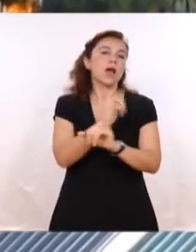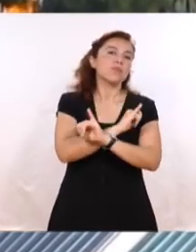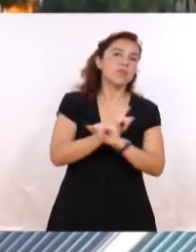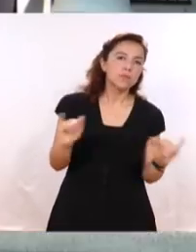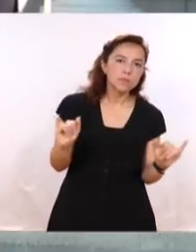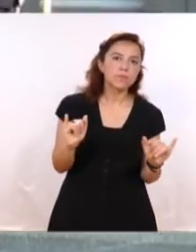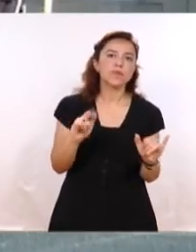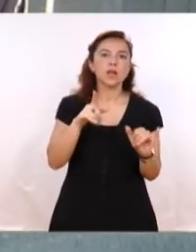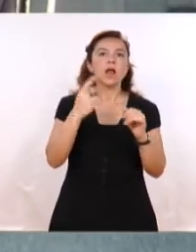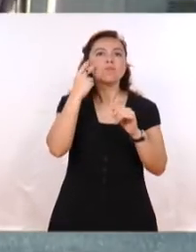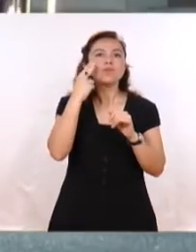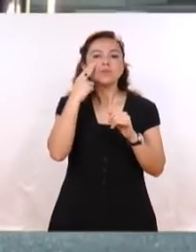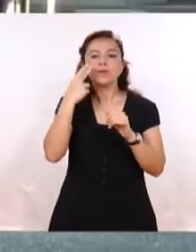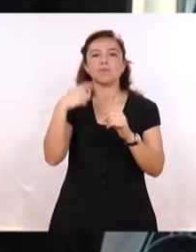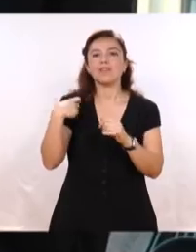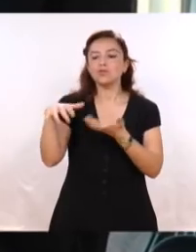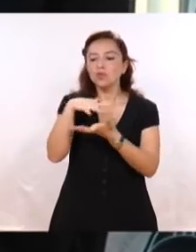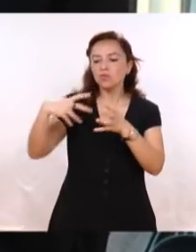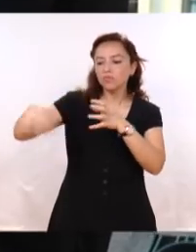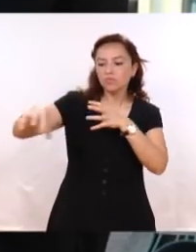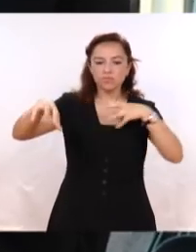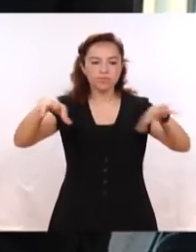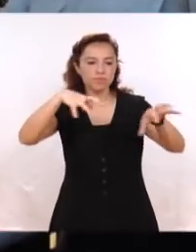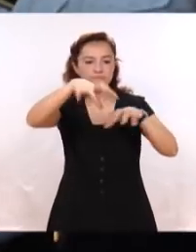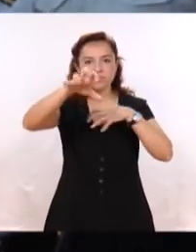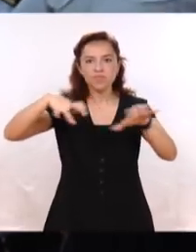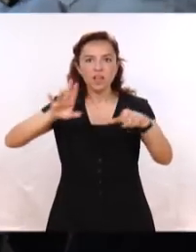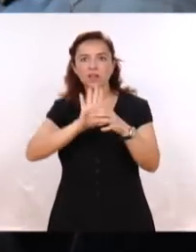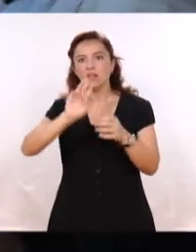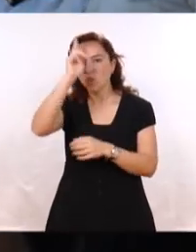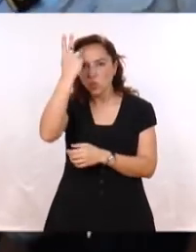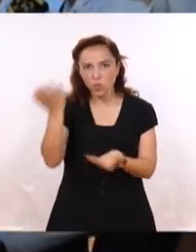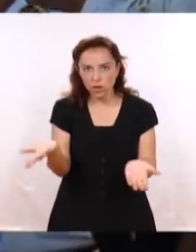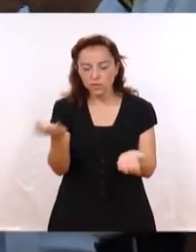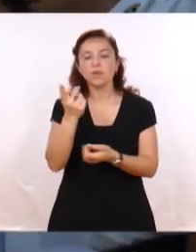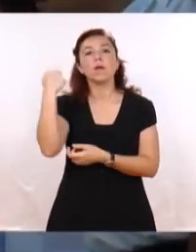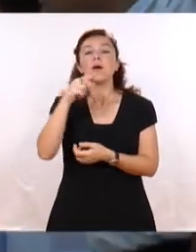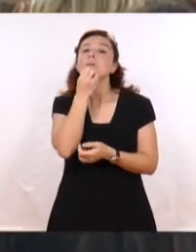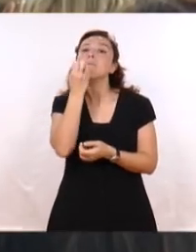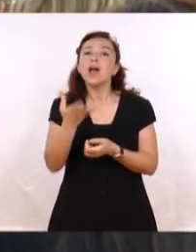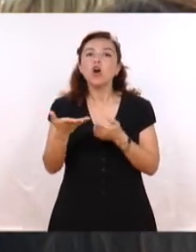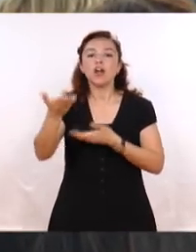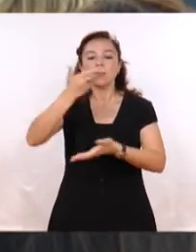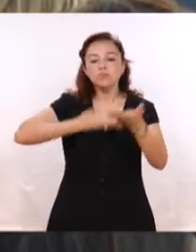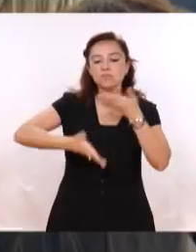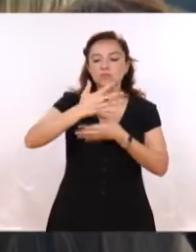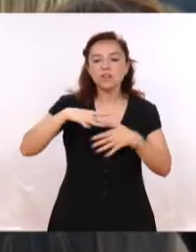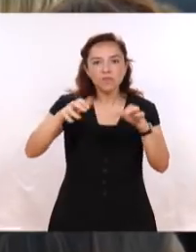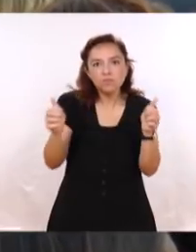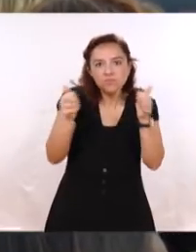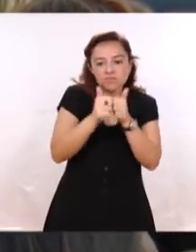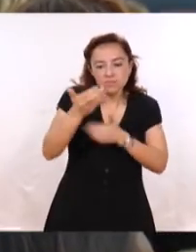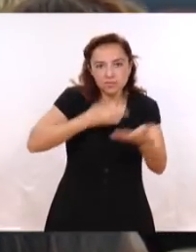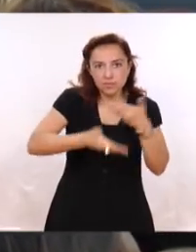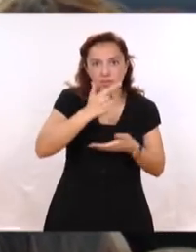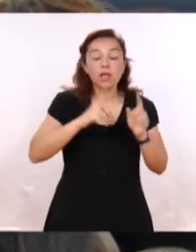definitivamente La fractura social que se visibiliza en el país Para mejorar la convivencia y la seguridad Además